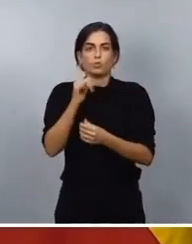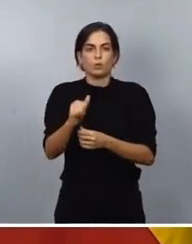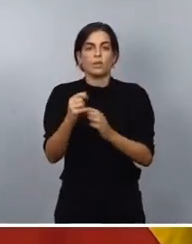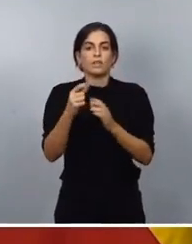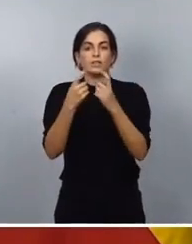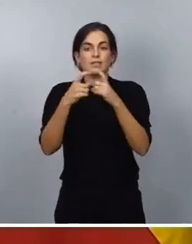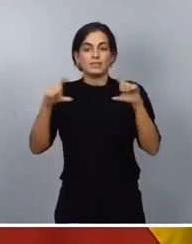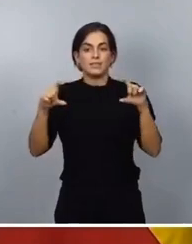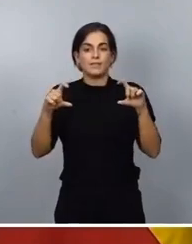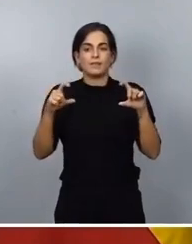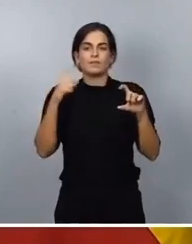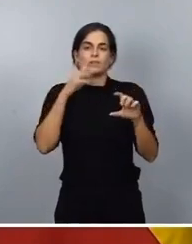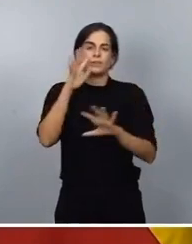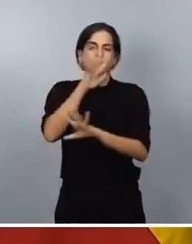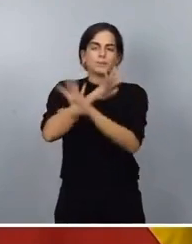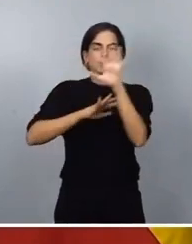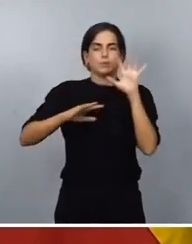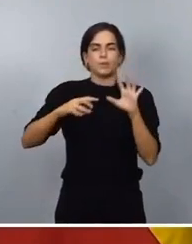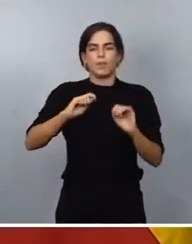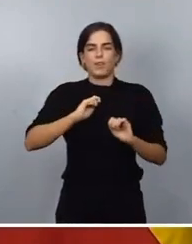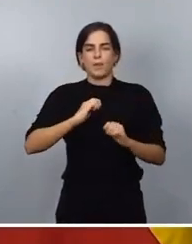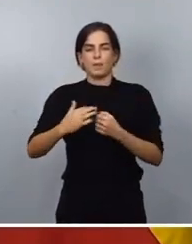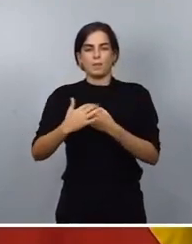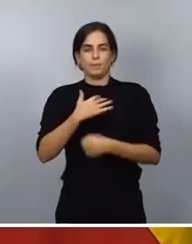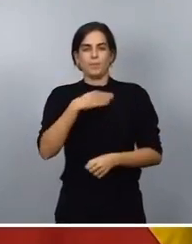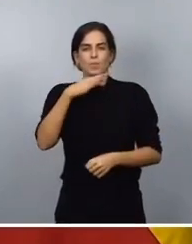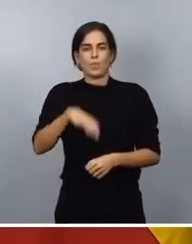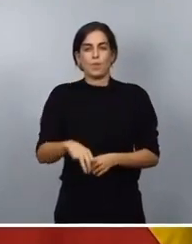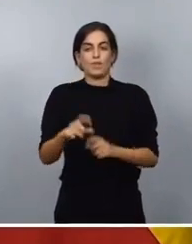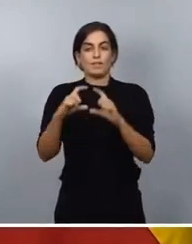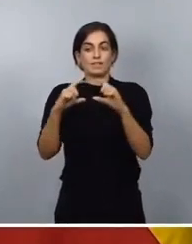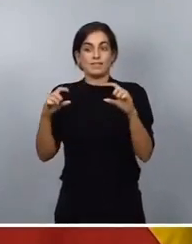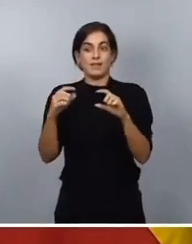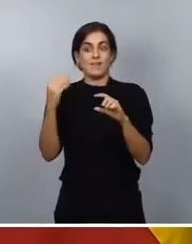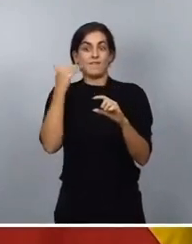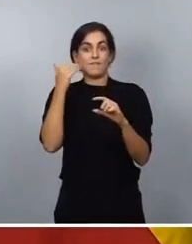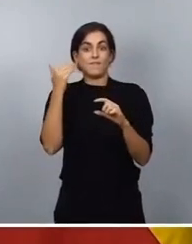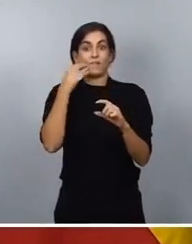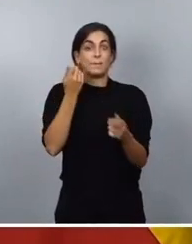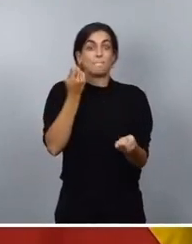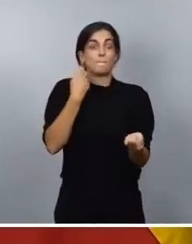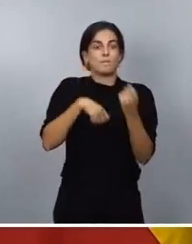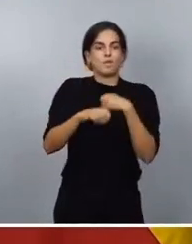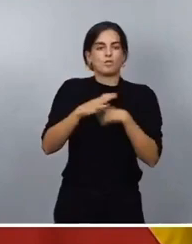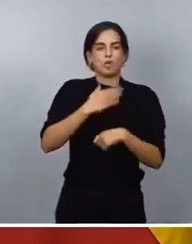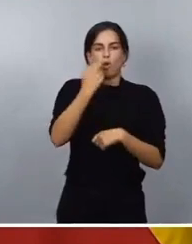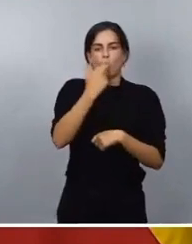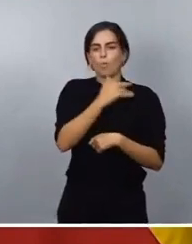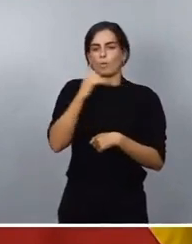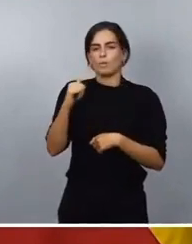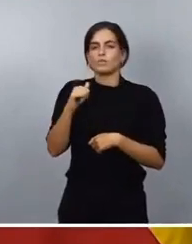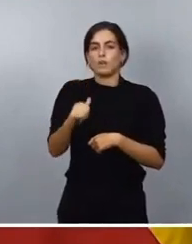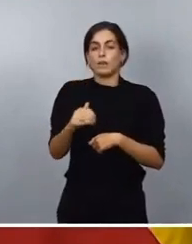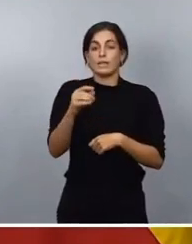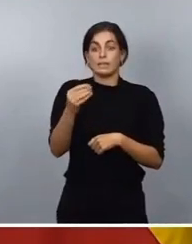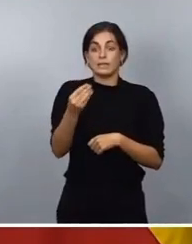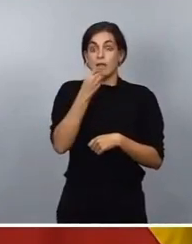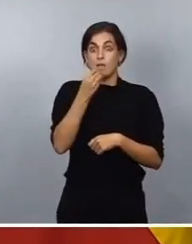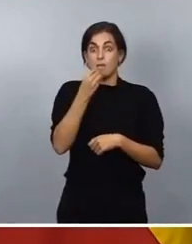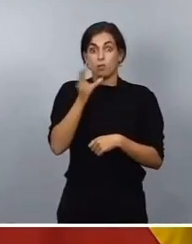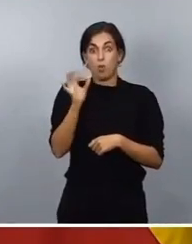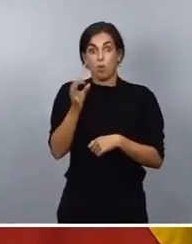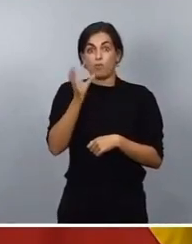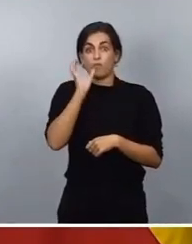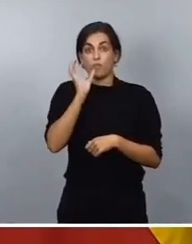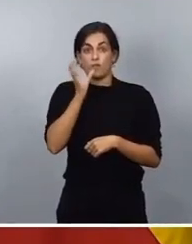que es aquella en la cual el vendedor se compromete a que el alimento o la bebida tenga todas las